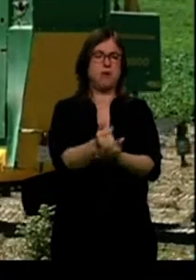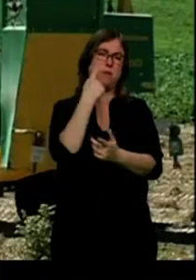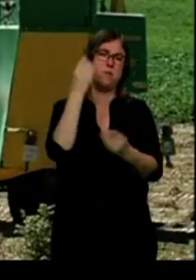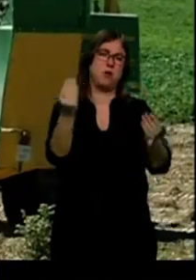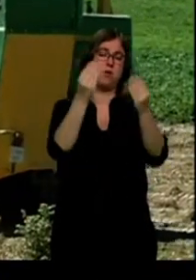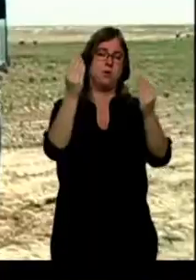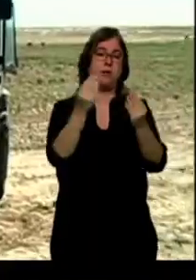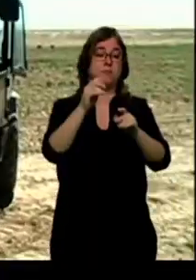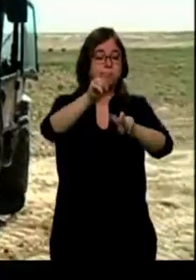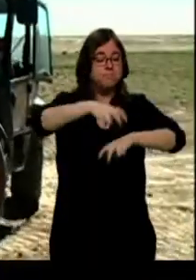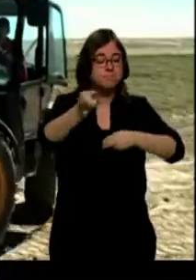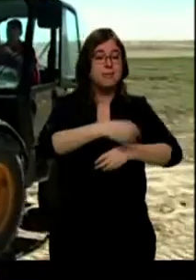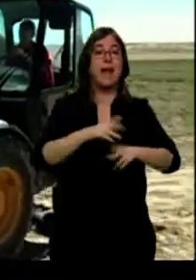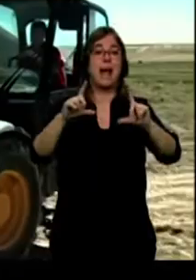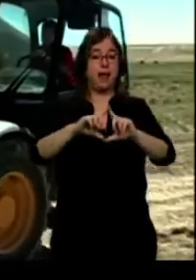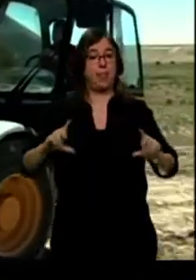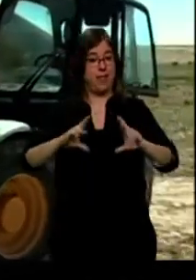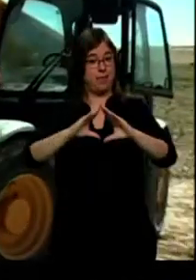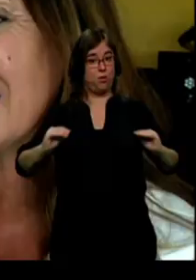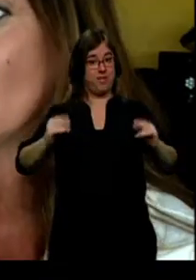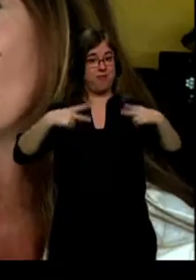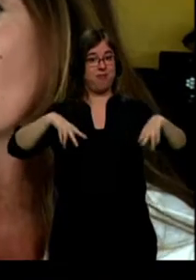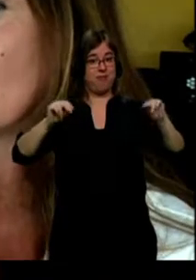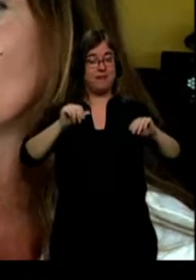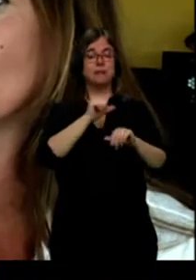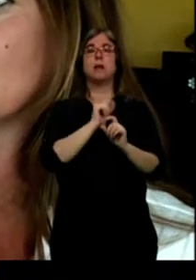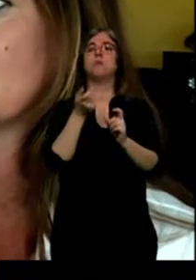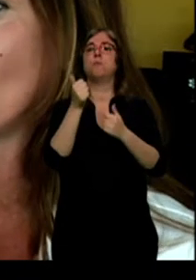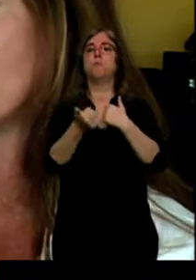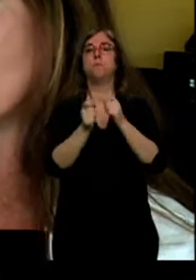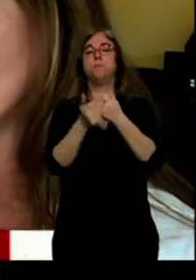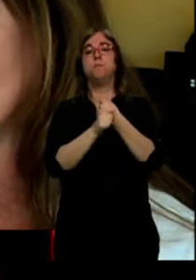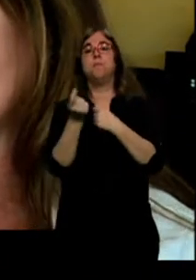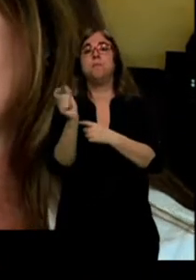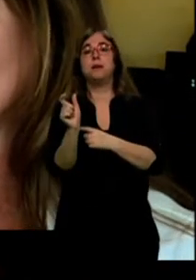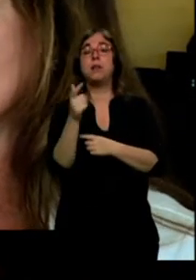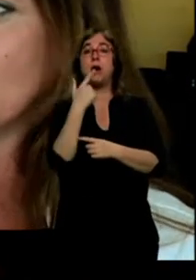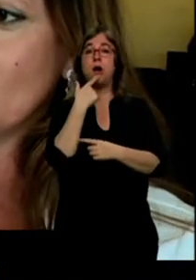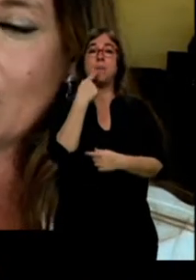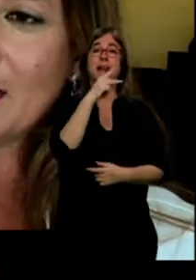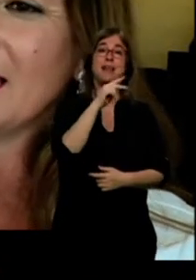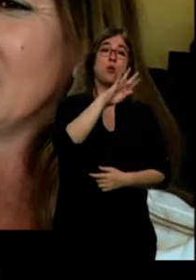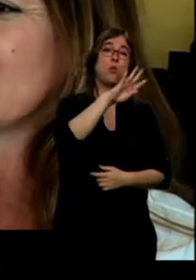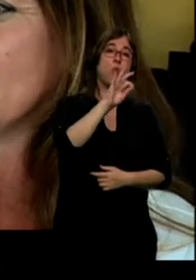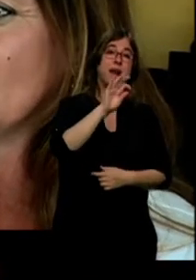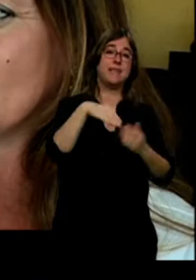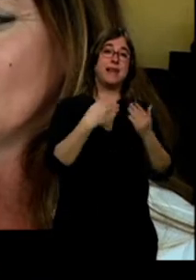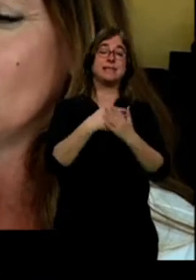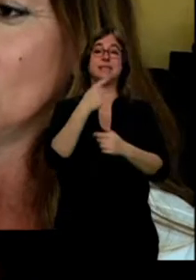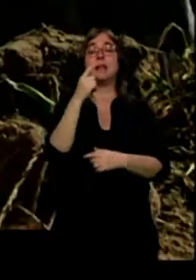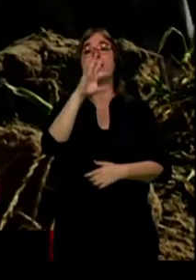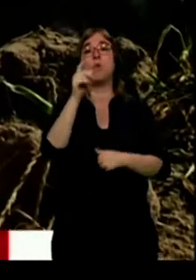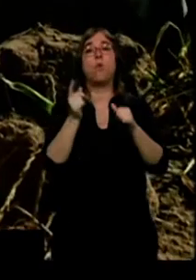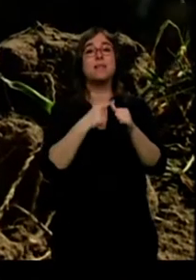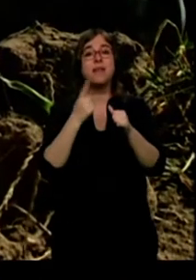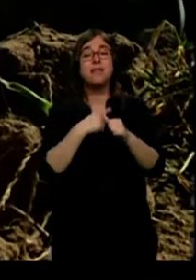de patata en Andalucía, esperan que se mantengan los precios. Hasta ahora arrancando van desde 40 a 50 céntimos, dependiendo de variedades, dependiendo de